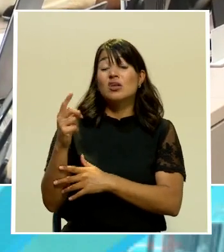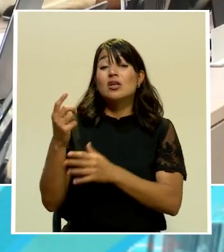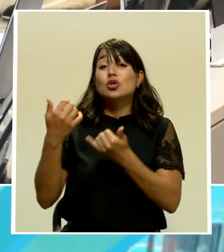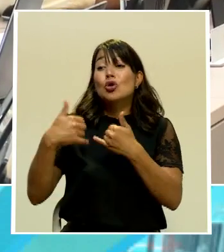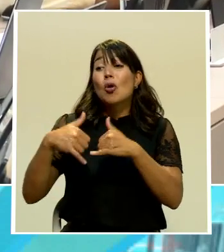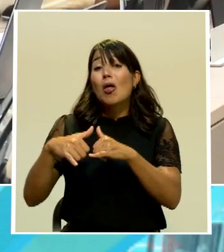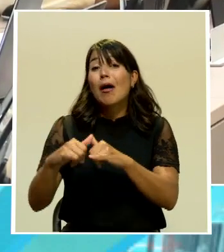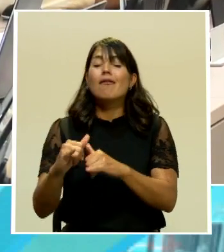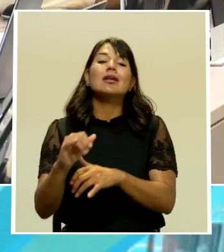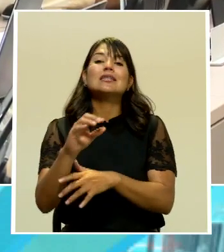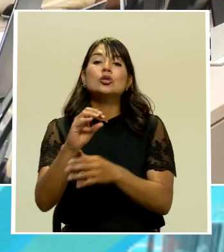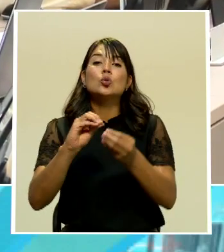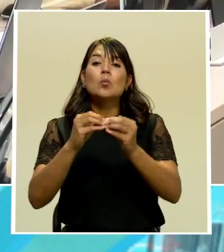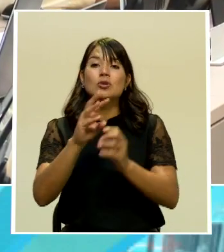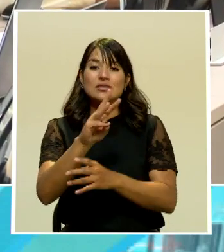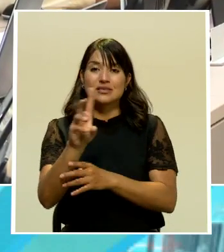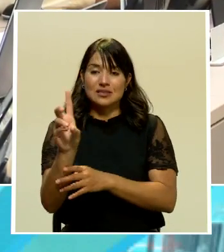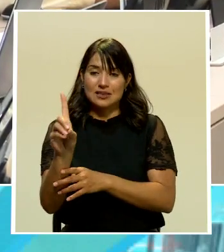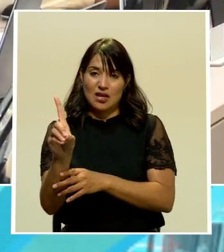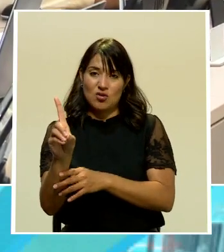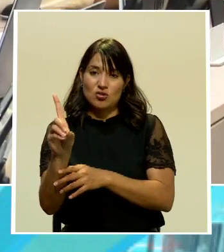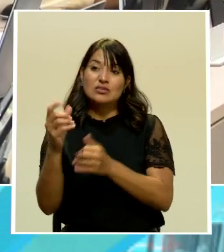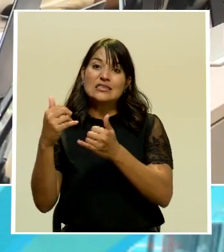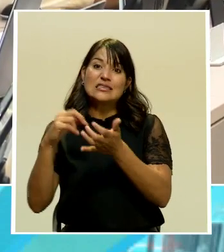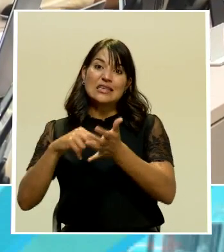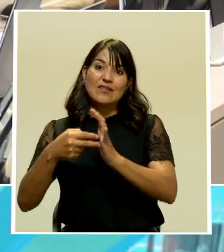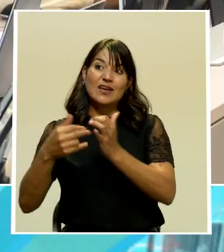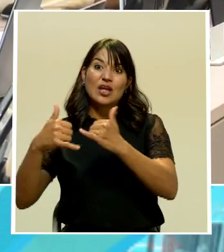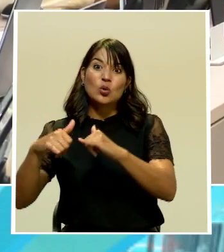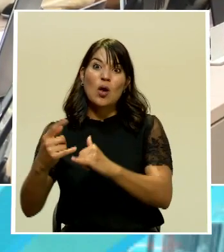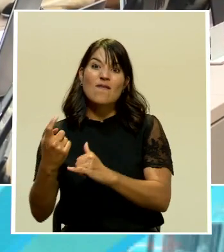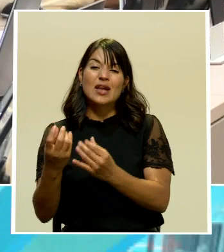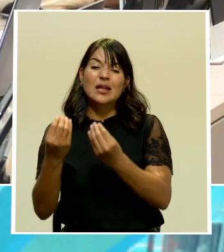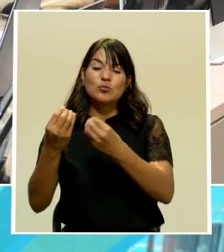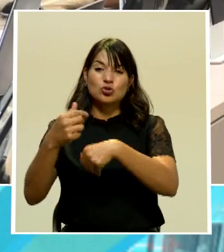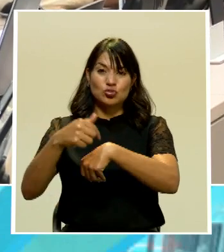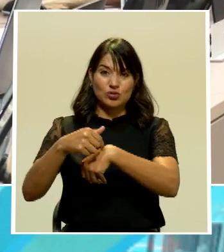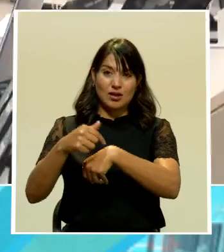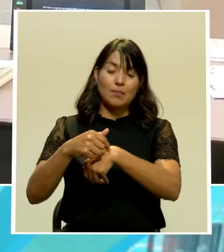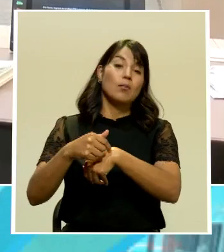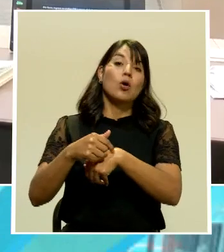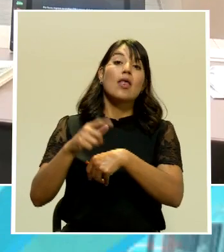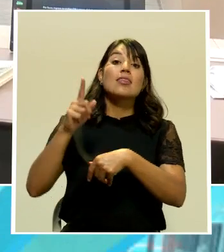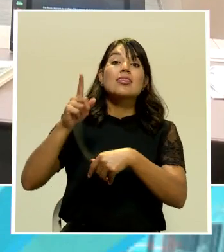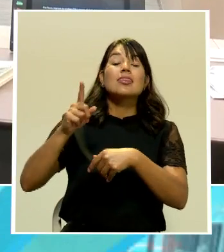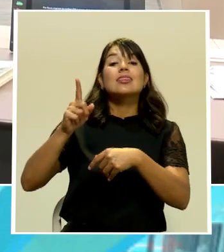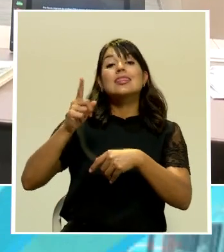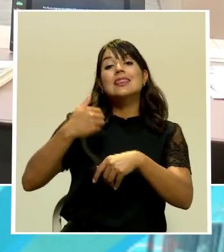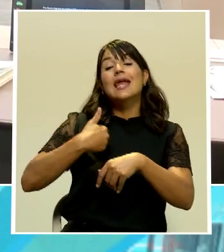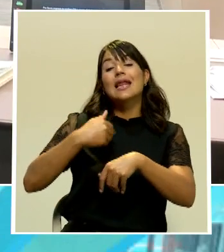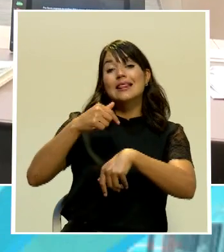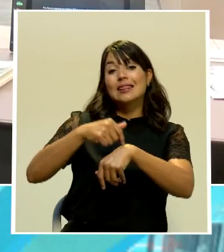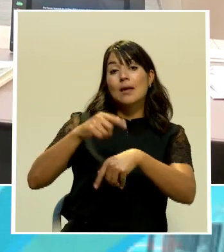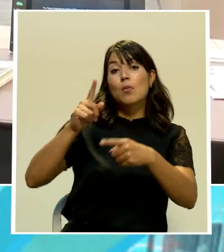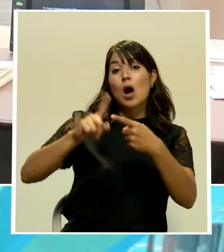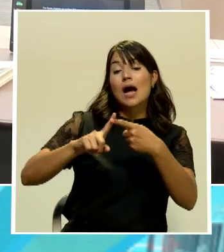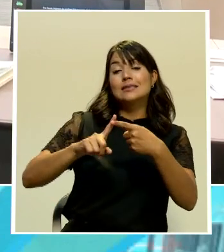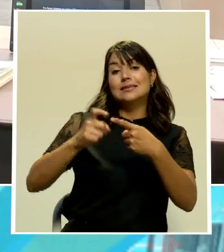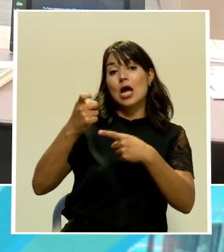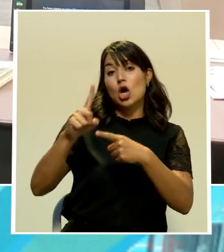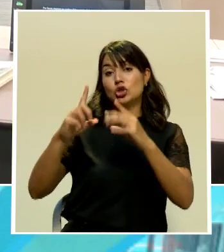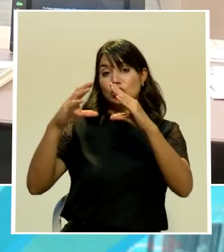les queda mucho trabajo y tienen hasta las 11 de la noche para terminar de ver estas mociones. De lo contrario, el proyecto pasaría como está